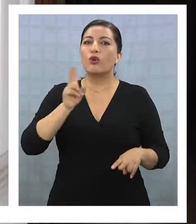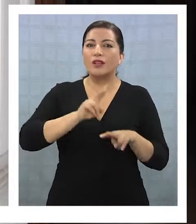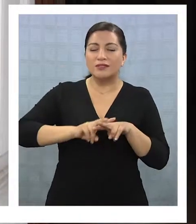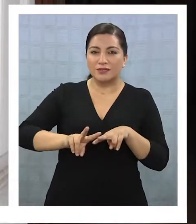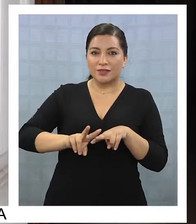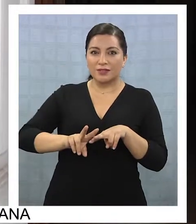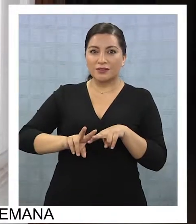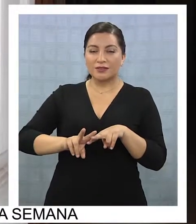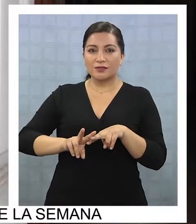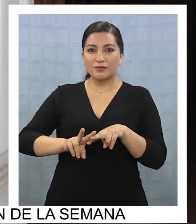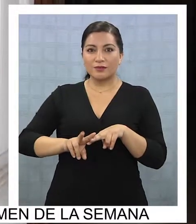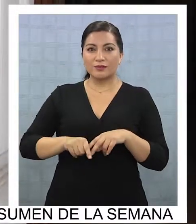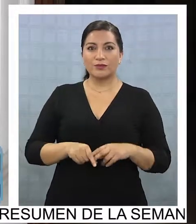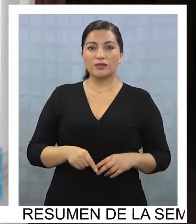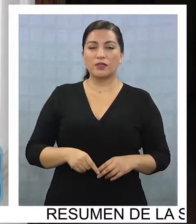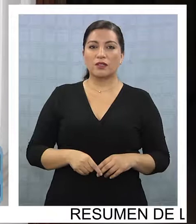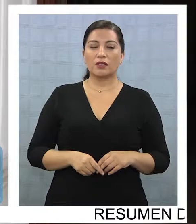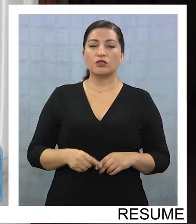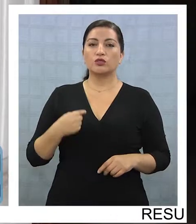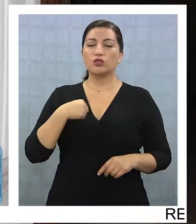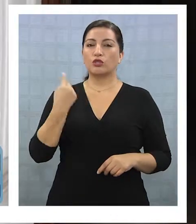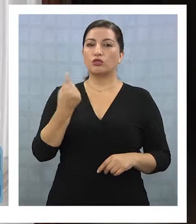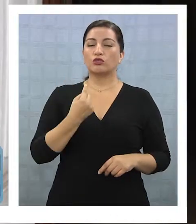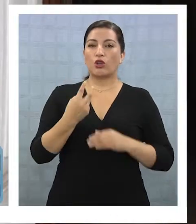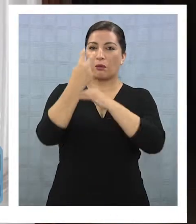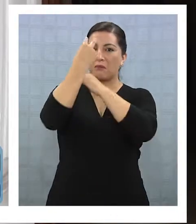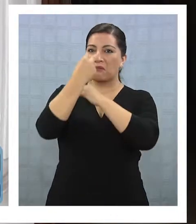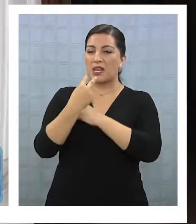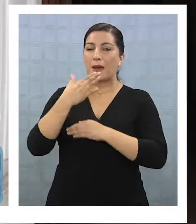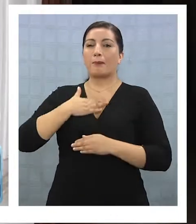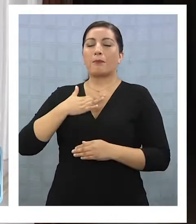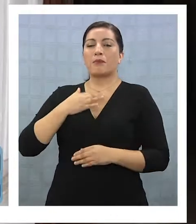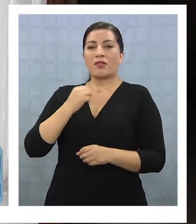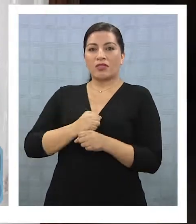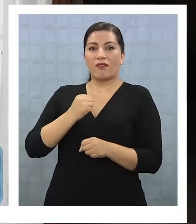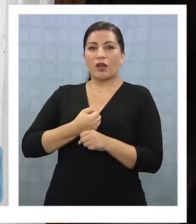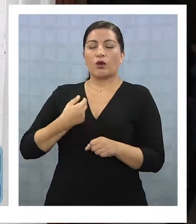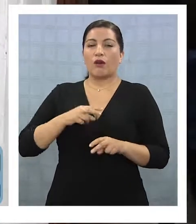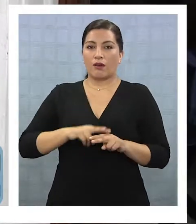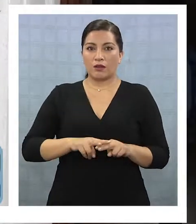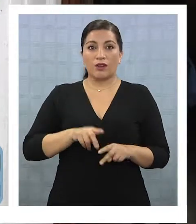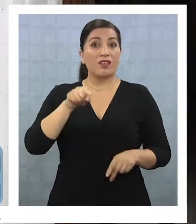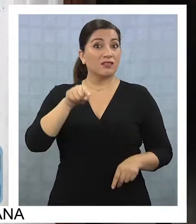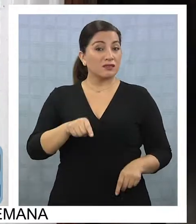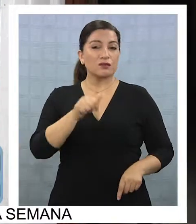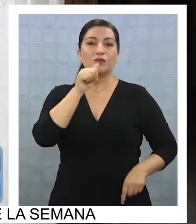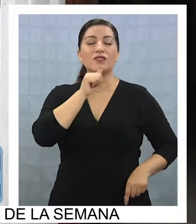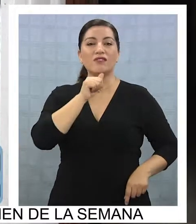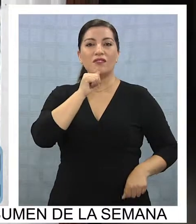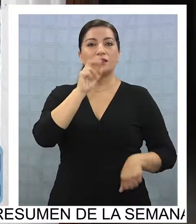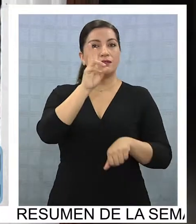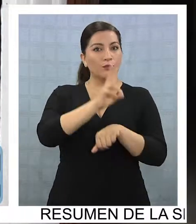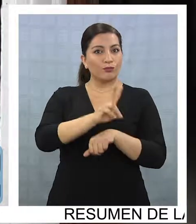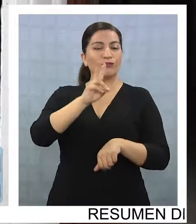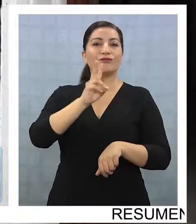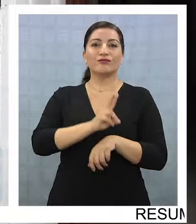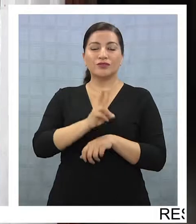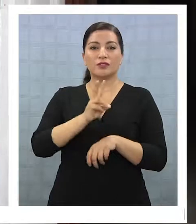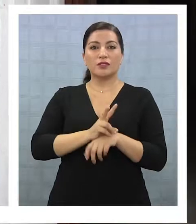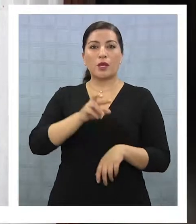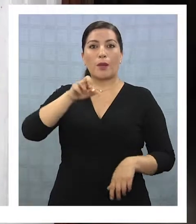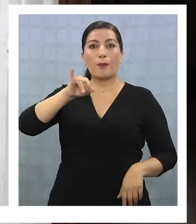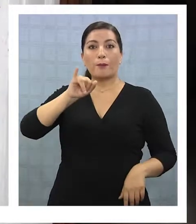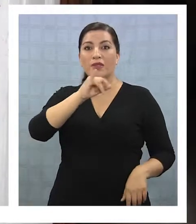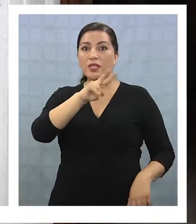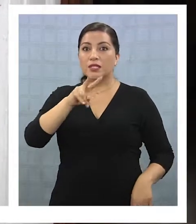una autocrítica del trabajo realizado, y eso yo creo que es lo que le ha pesado y le va a pesar a